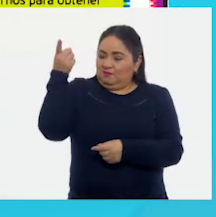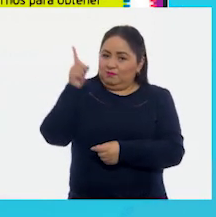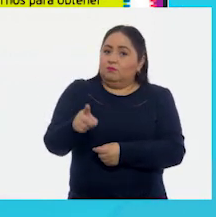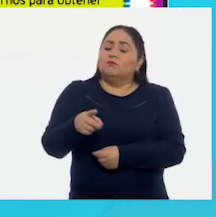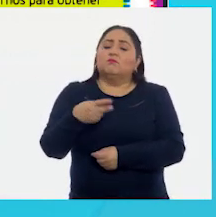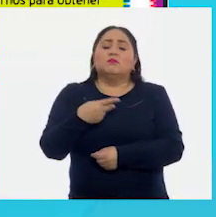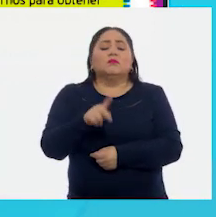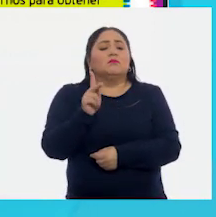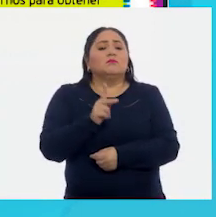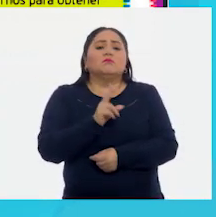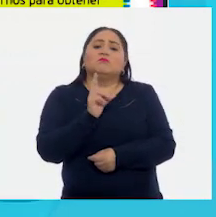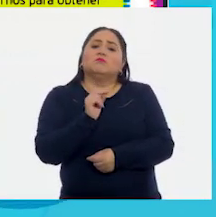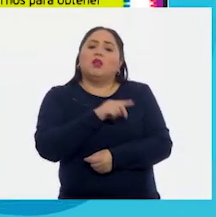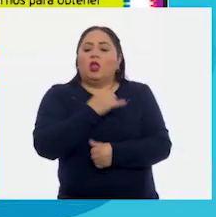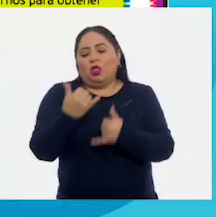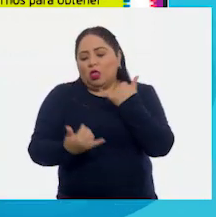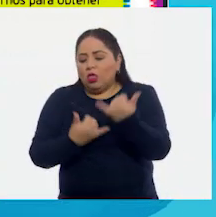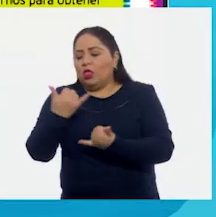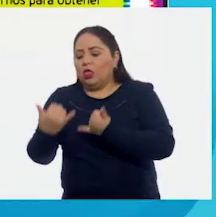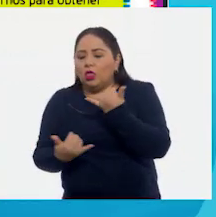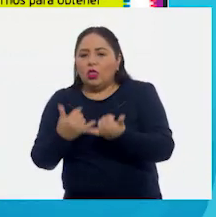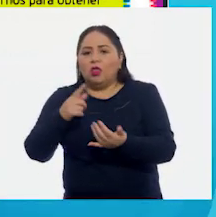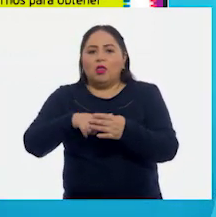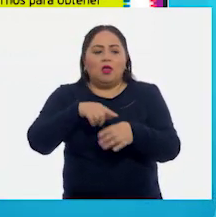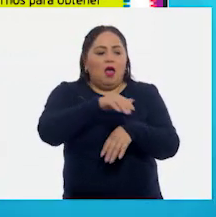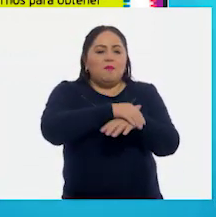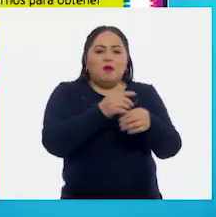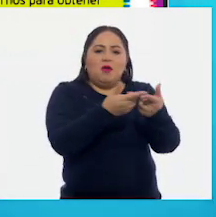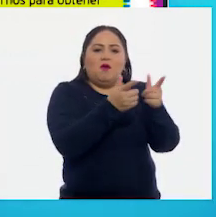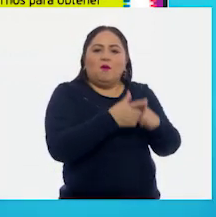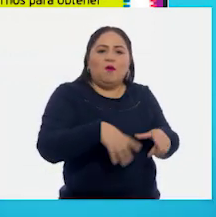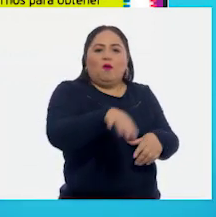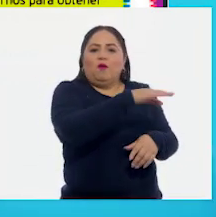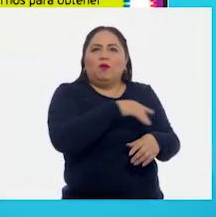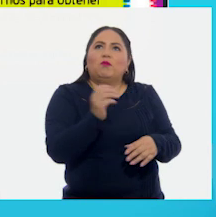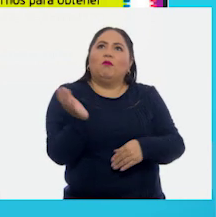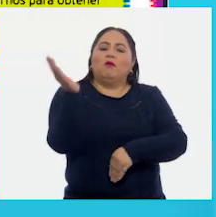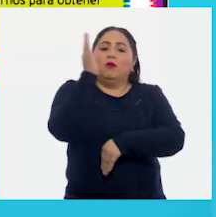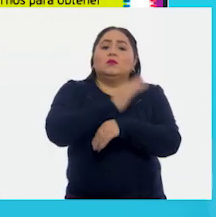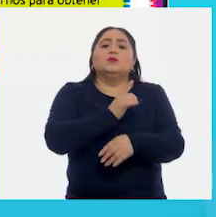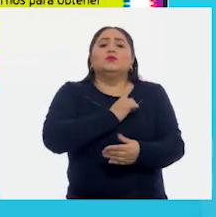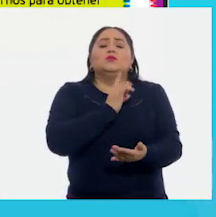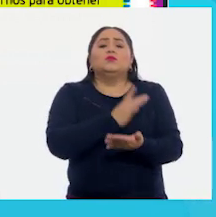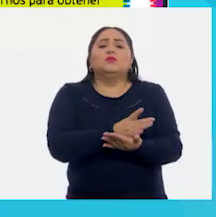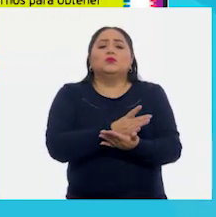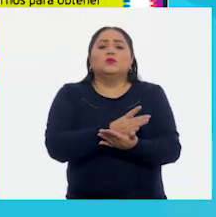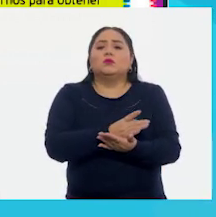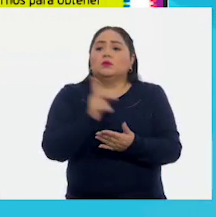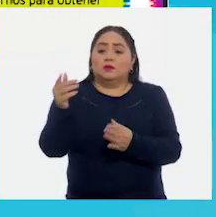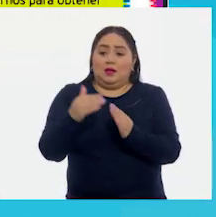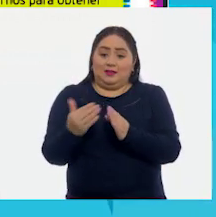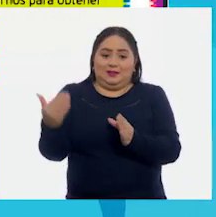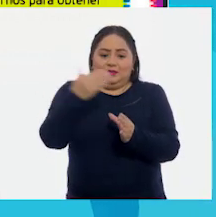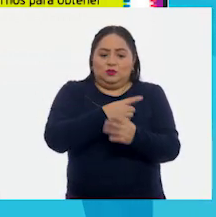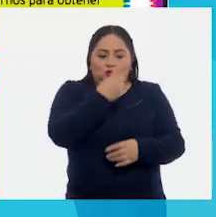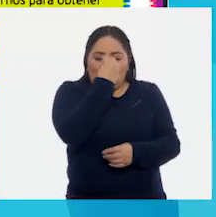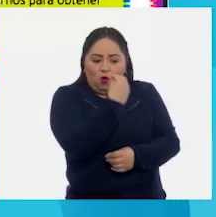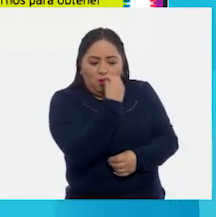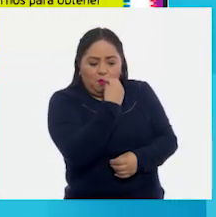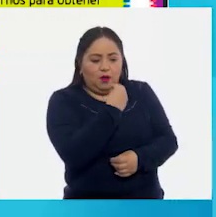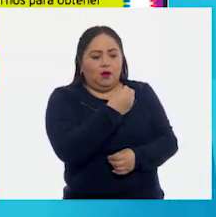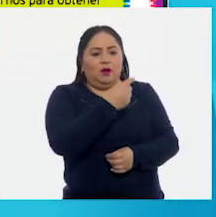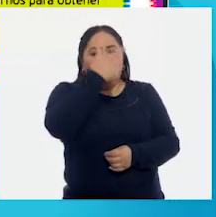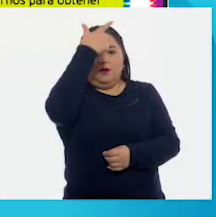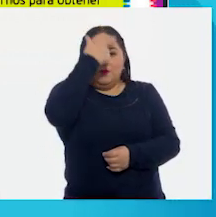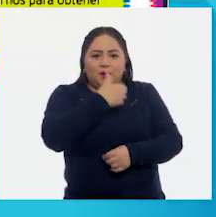Tampoco que se la pasara jugando con las pandillas de su barrio todo el día. Claro. Y solo se aparecía en su casa para comer, cenar y